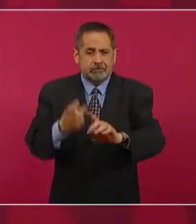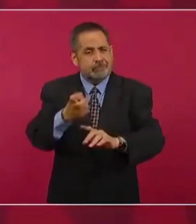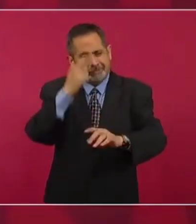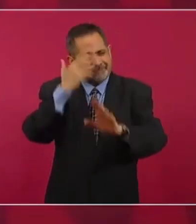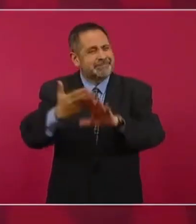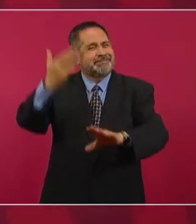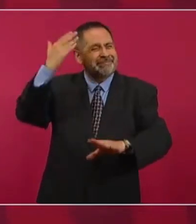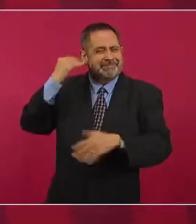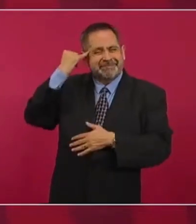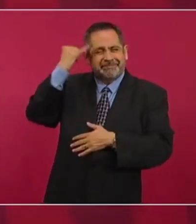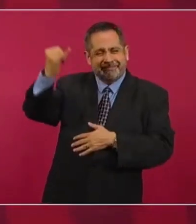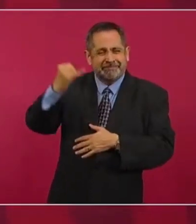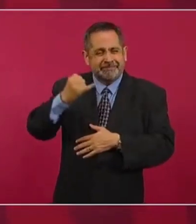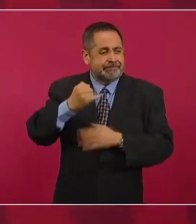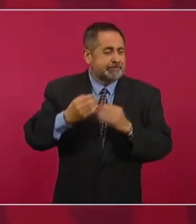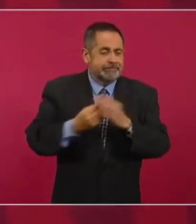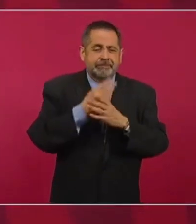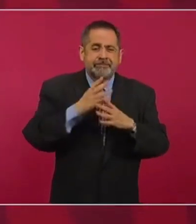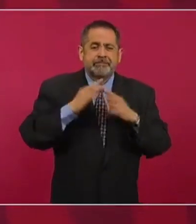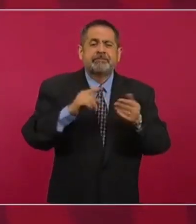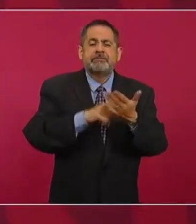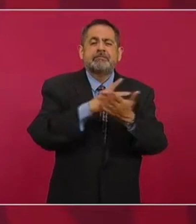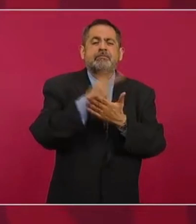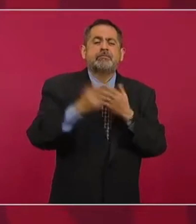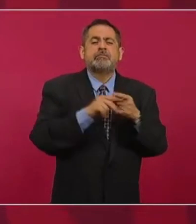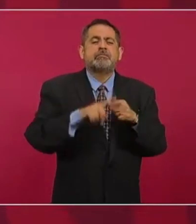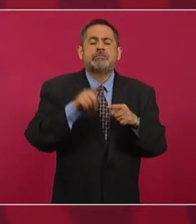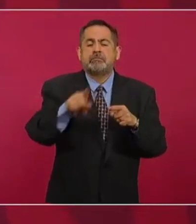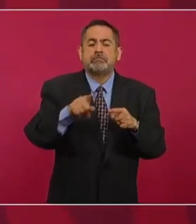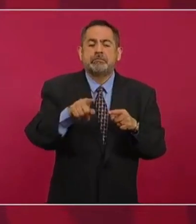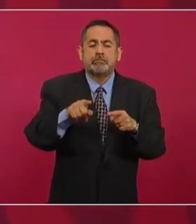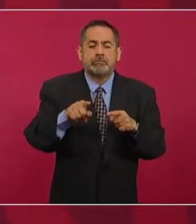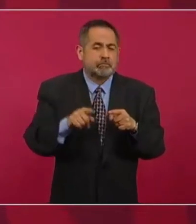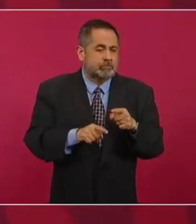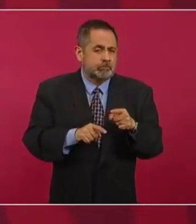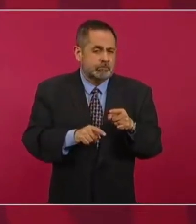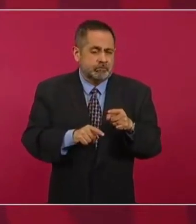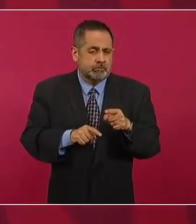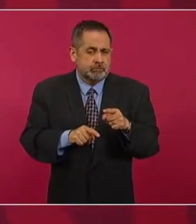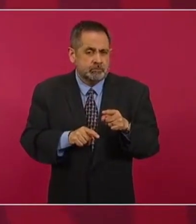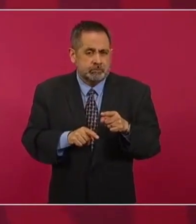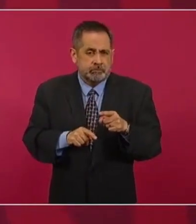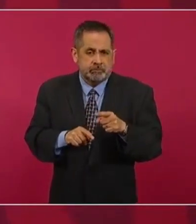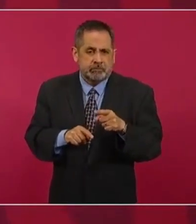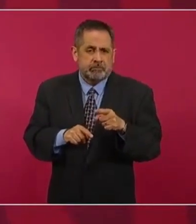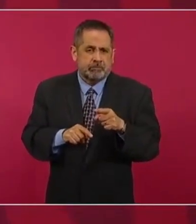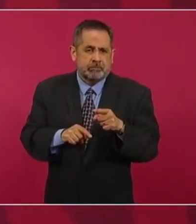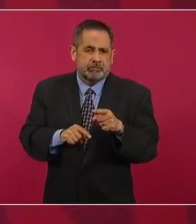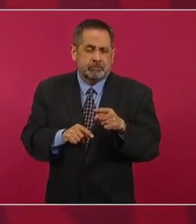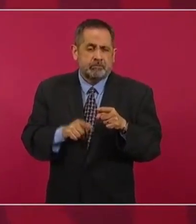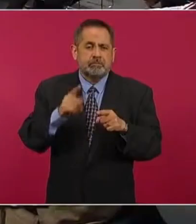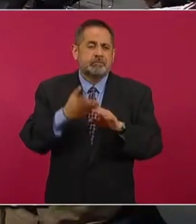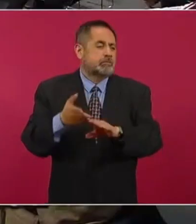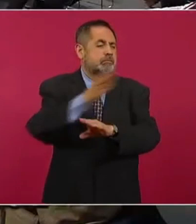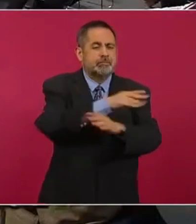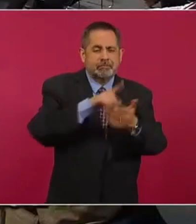prevalecía la